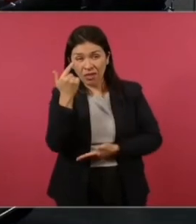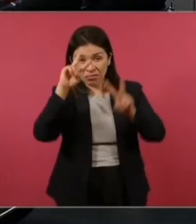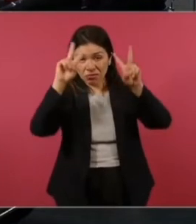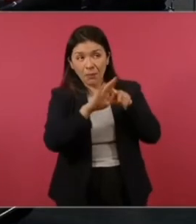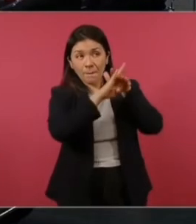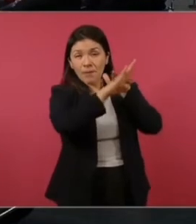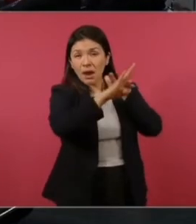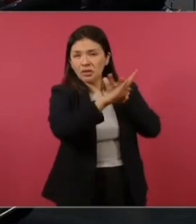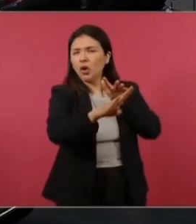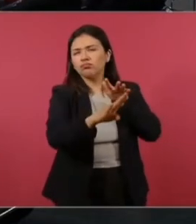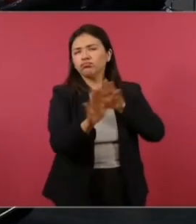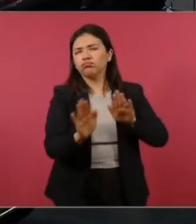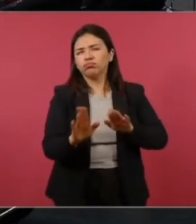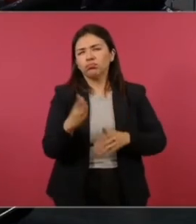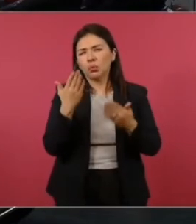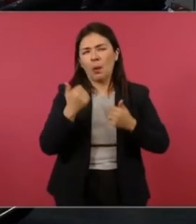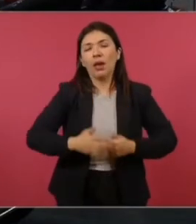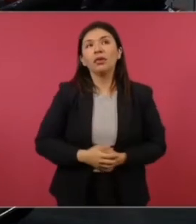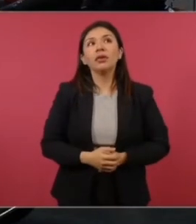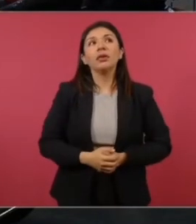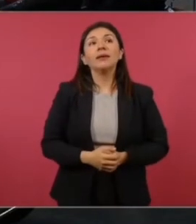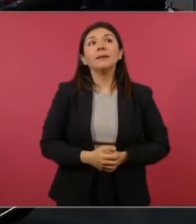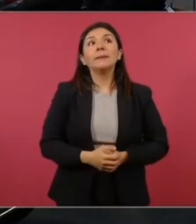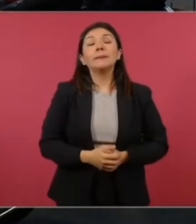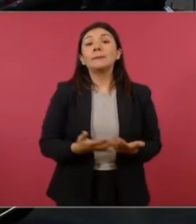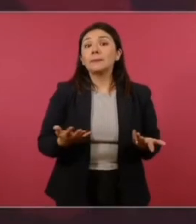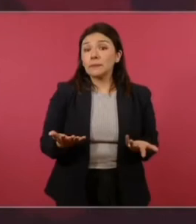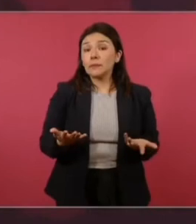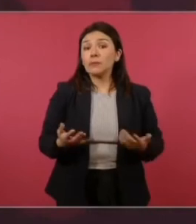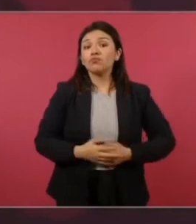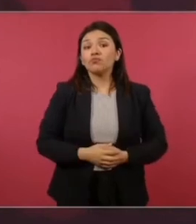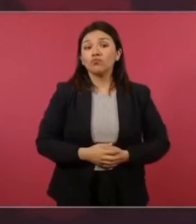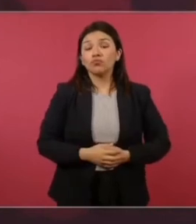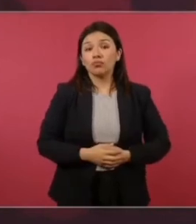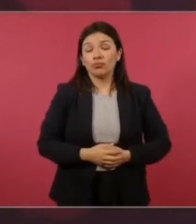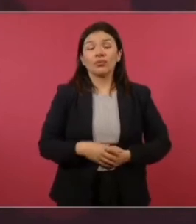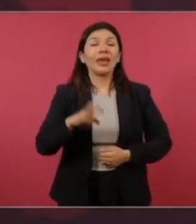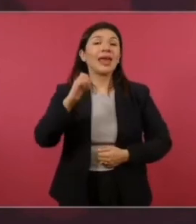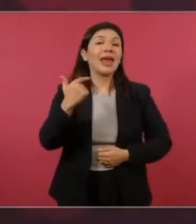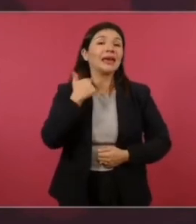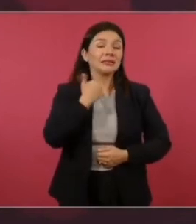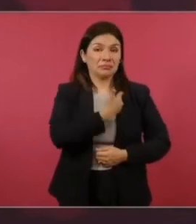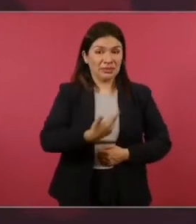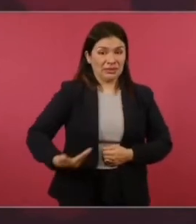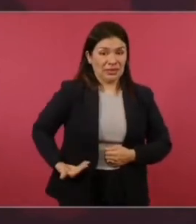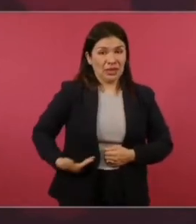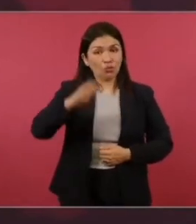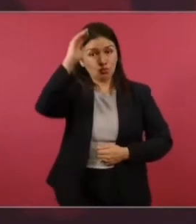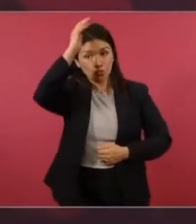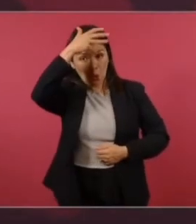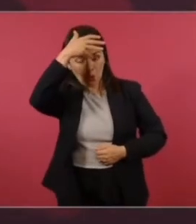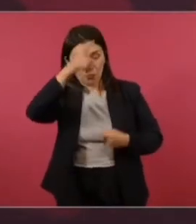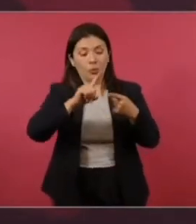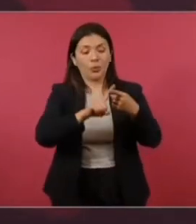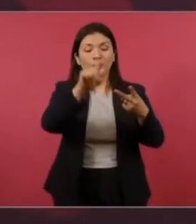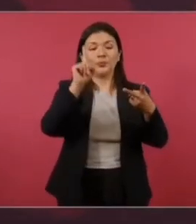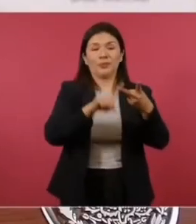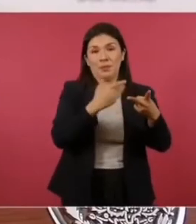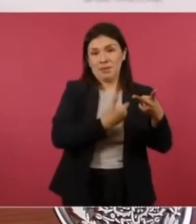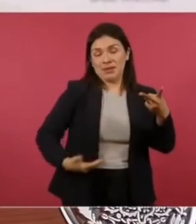migratorio y los dos, tanto el expresidente Trump como el